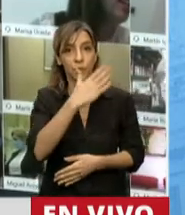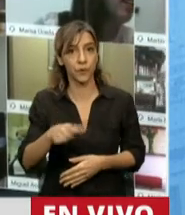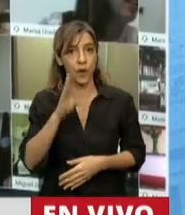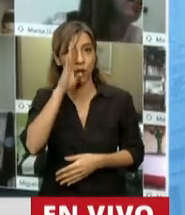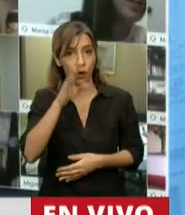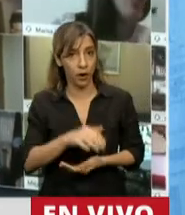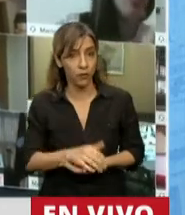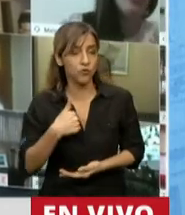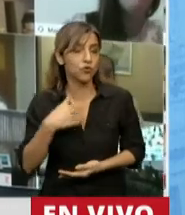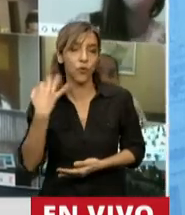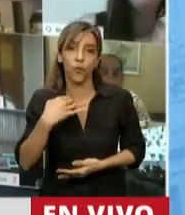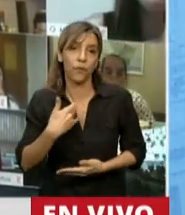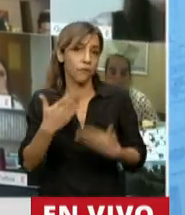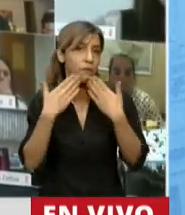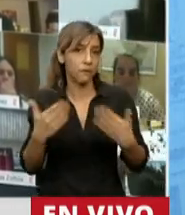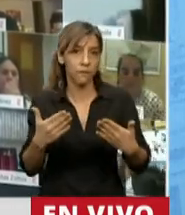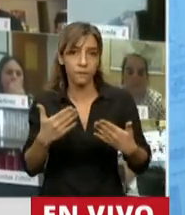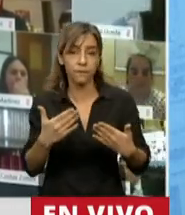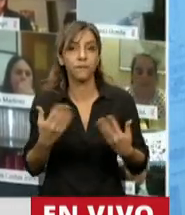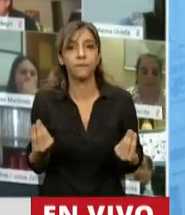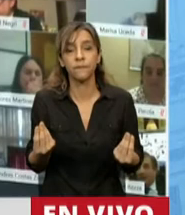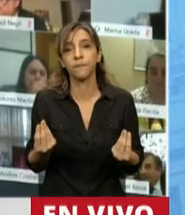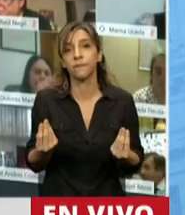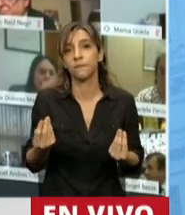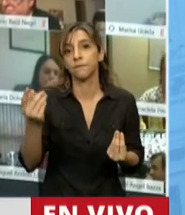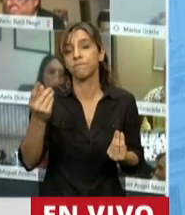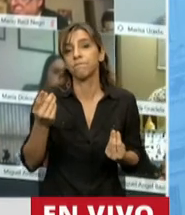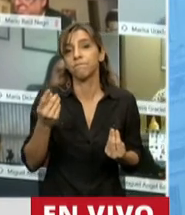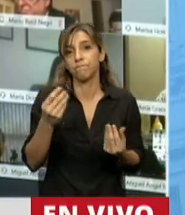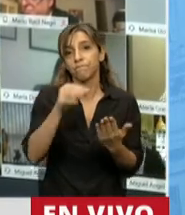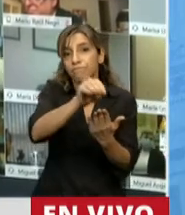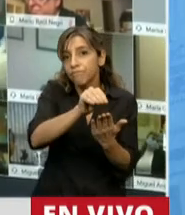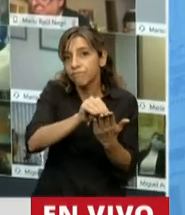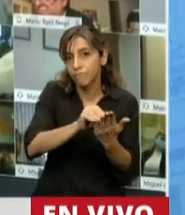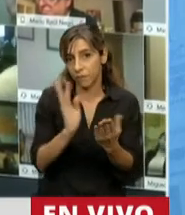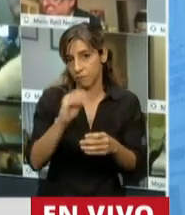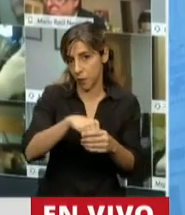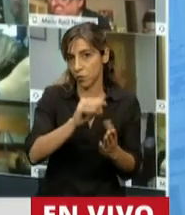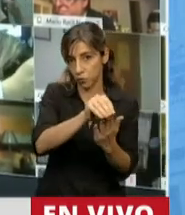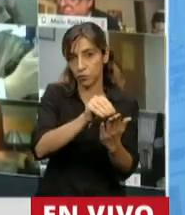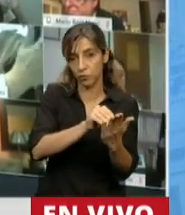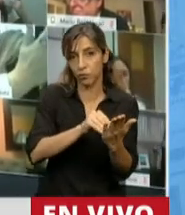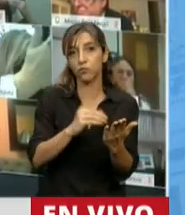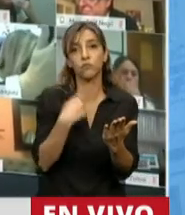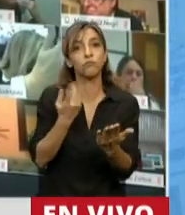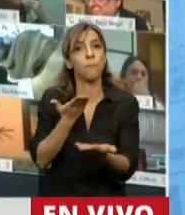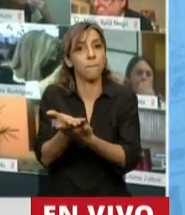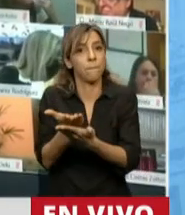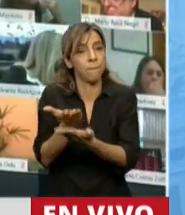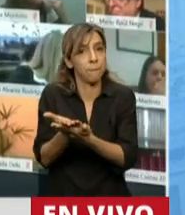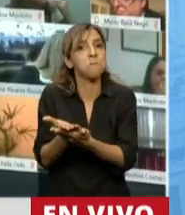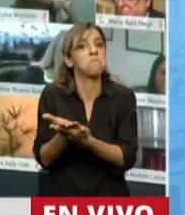dejar de agradecer, por supuesto, que se hayan incluido, se hayan, digamos, hecho eco de las gestiones que hicimos para incluir